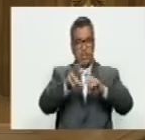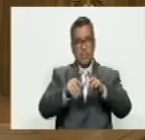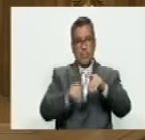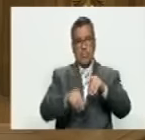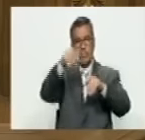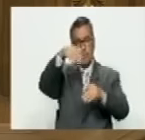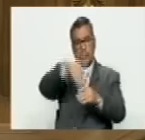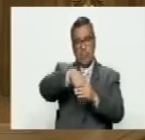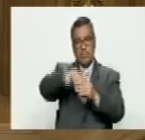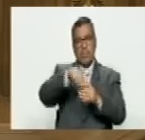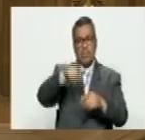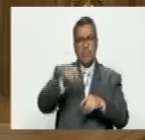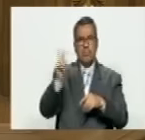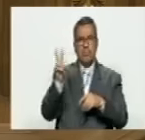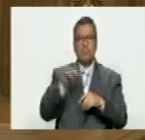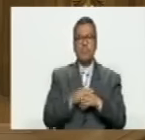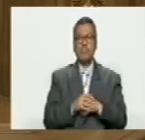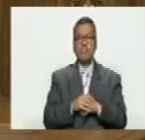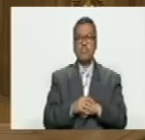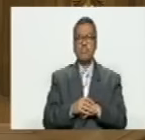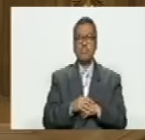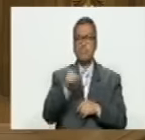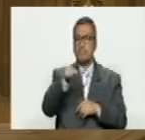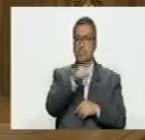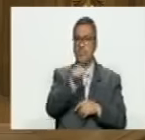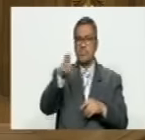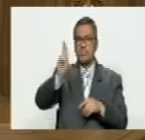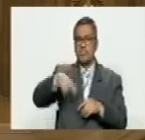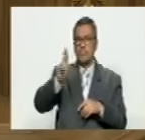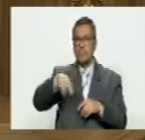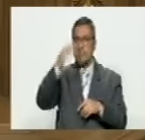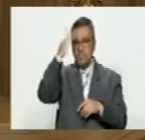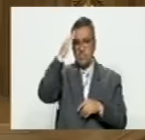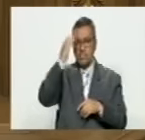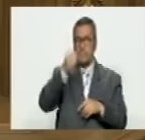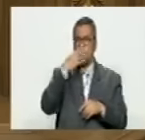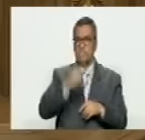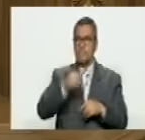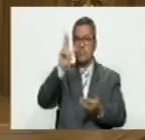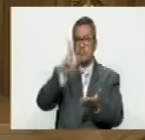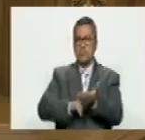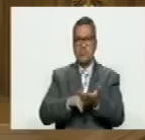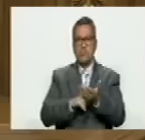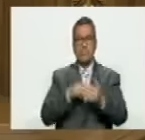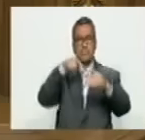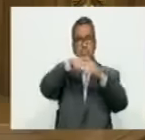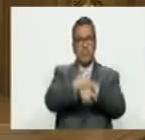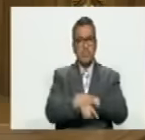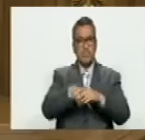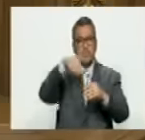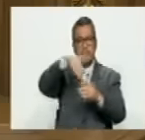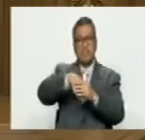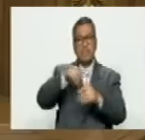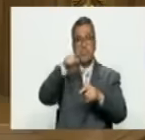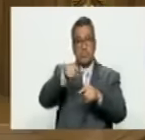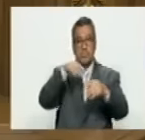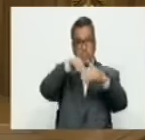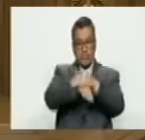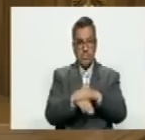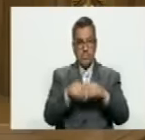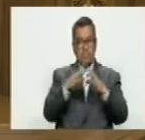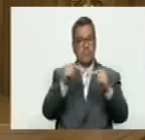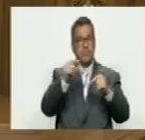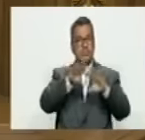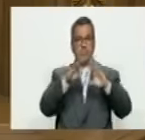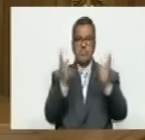de las elecciones en Venezuela ellos nunca como ustedes saben bien aceptarían ninguna intervención en sus elecciones pero ellos se meten en las elecciones de todo el